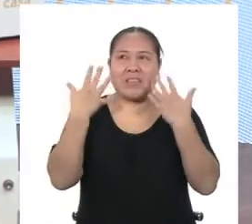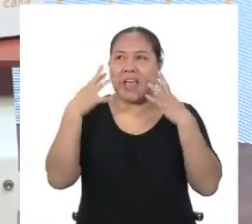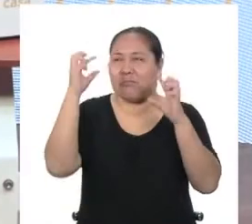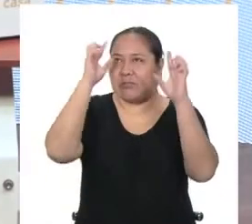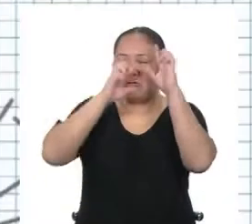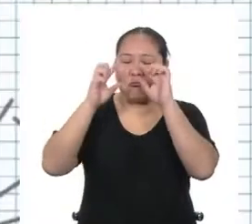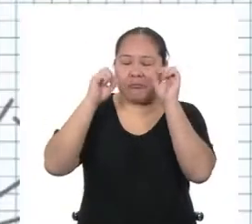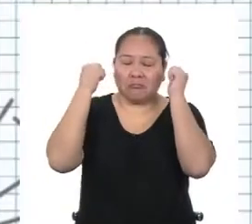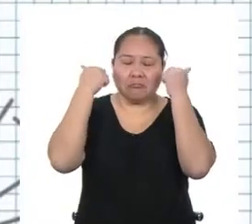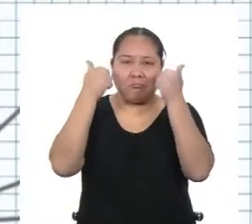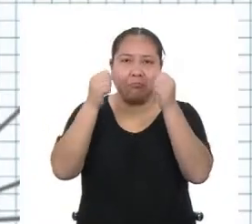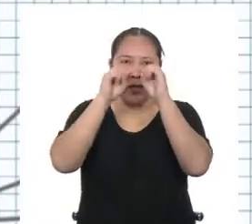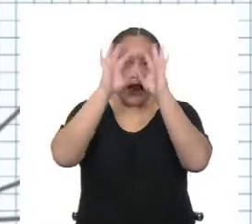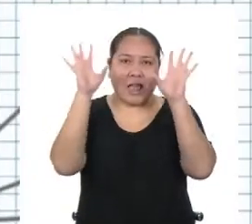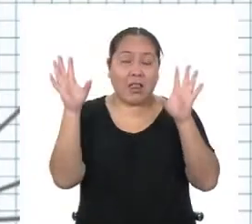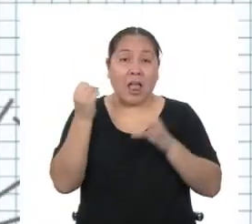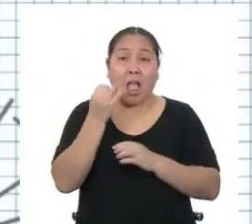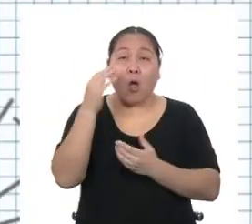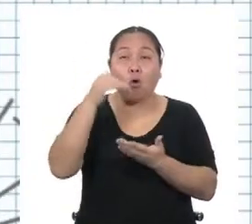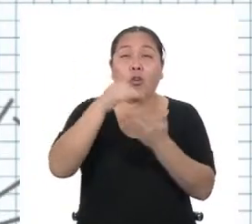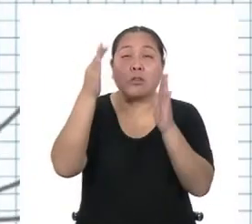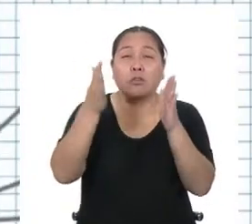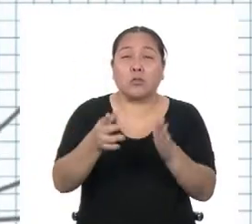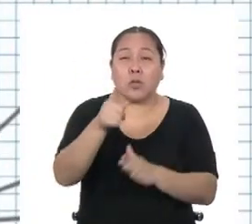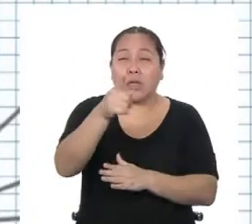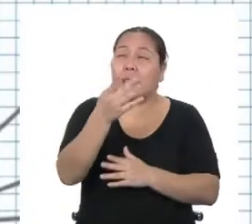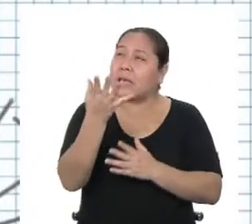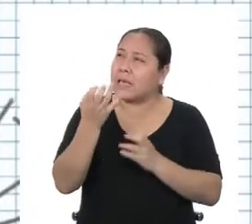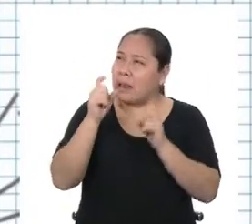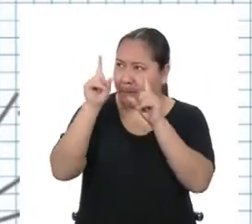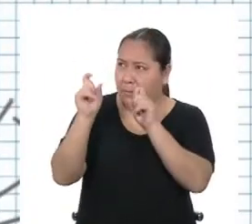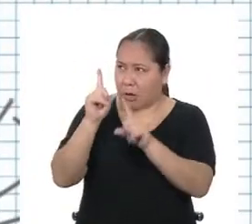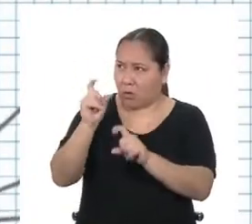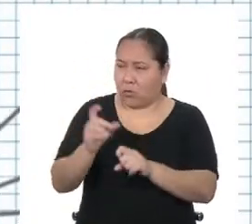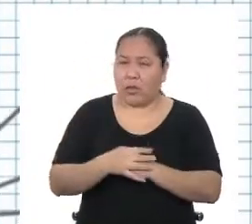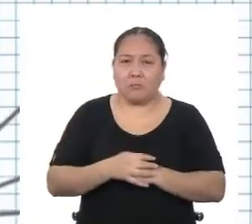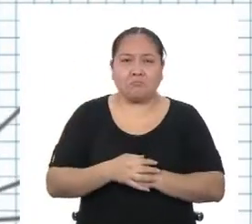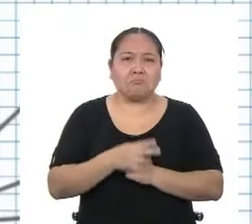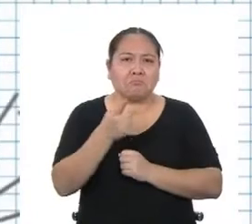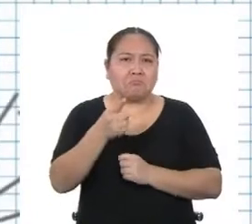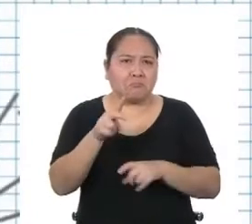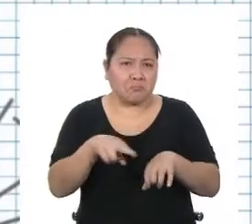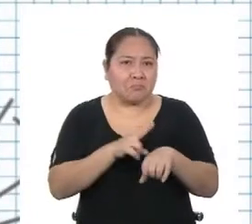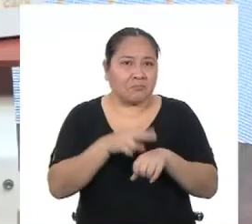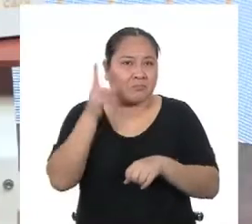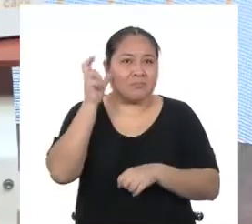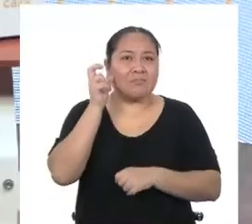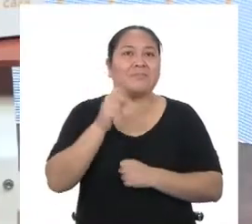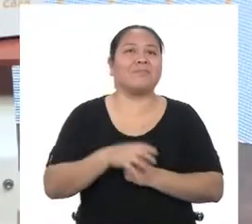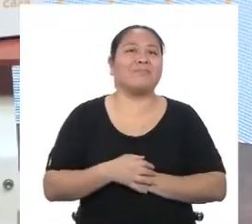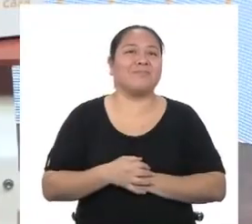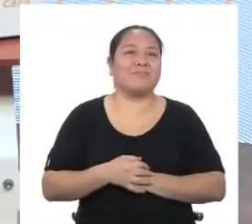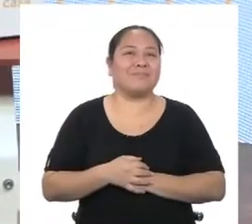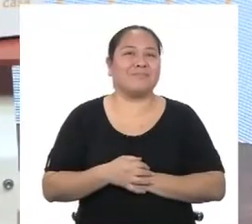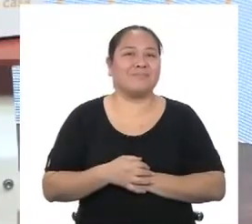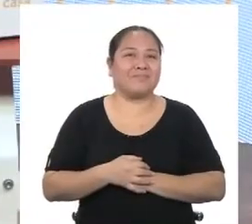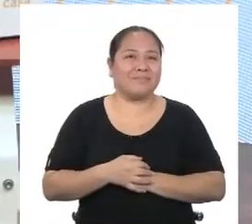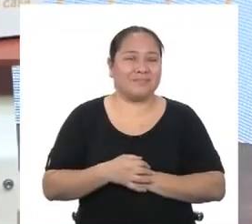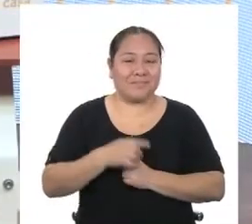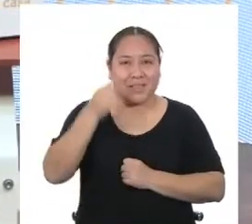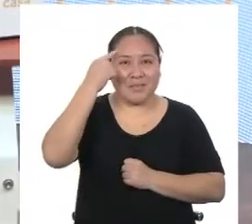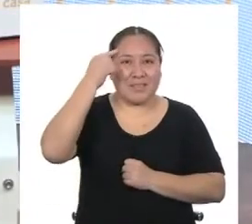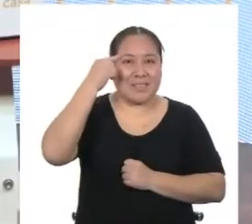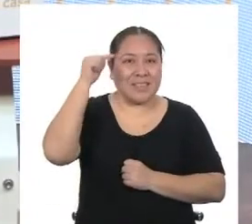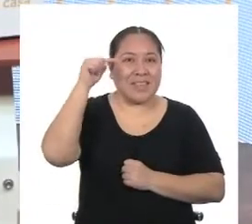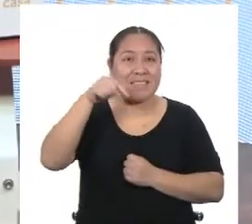resueltas. Pero algunos estudiantes tienen preguntas para compartir con nosotros. Me encantaría escucharlas. Creo que es la